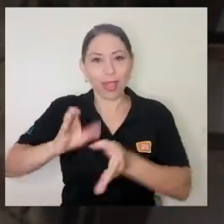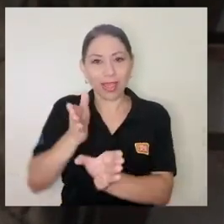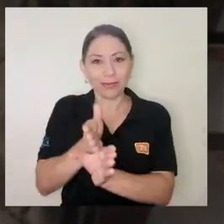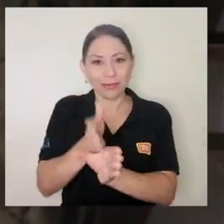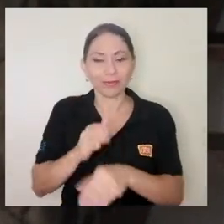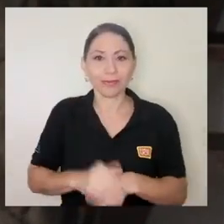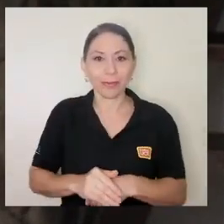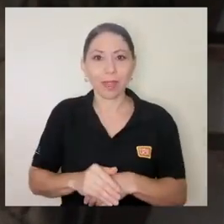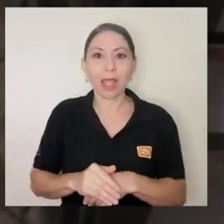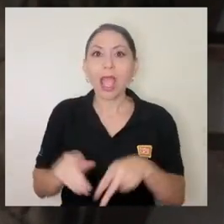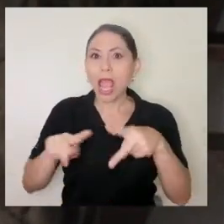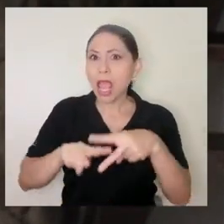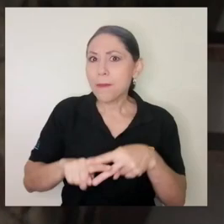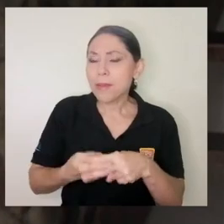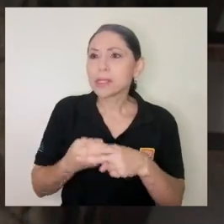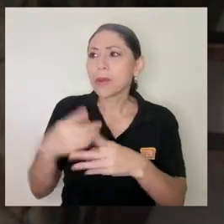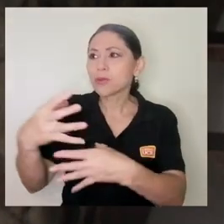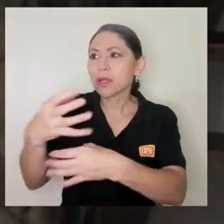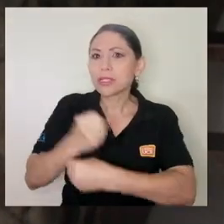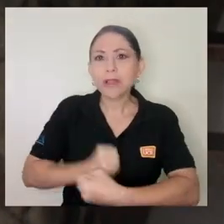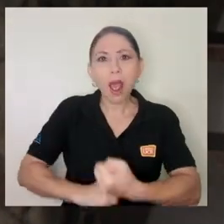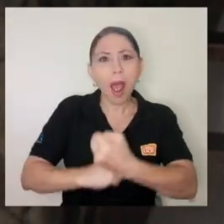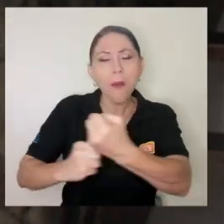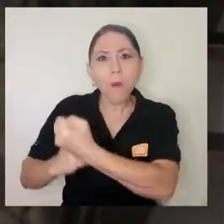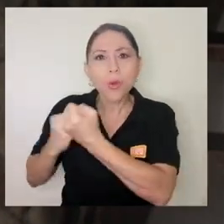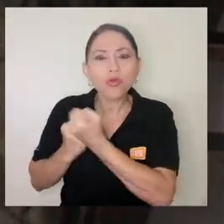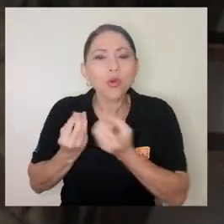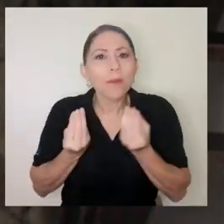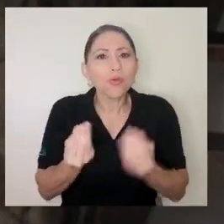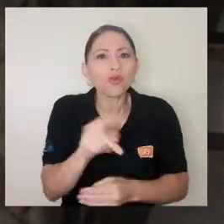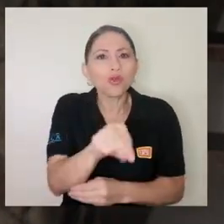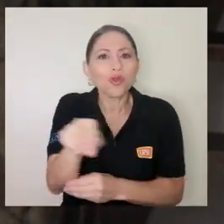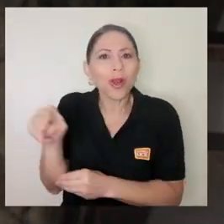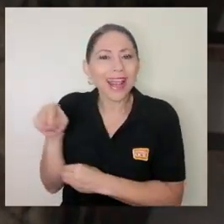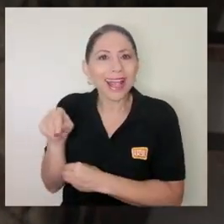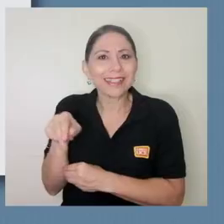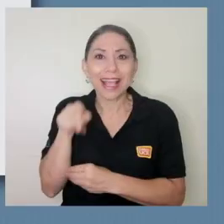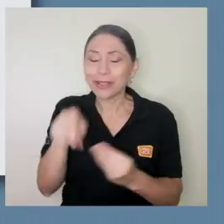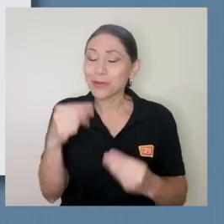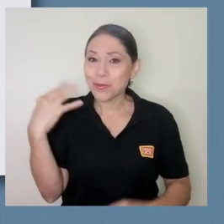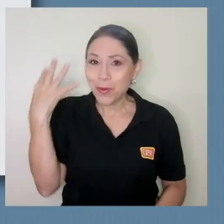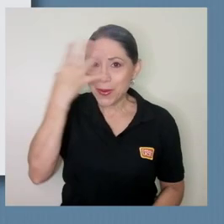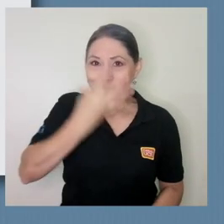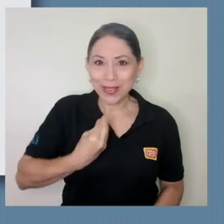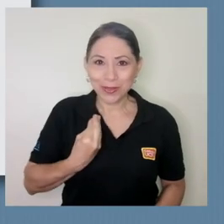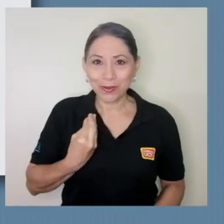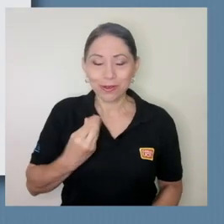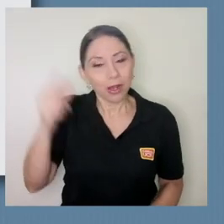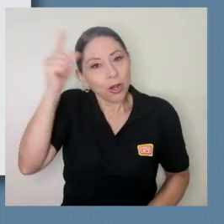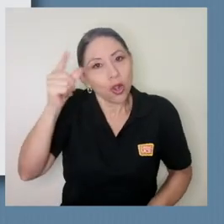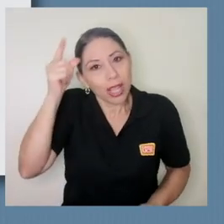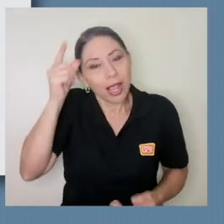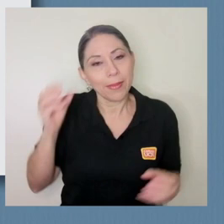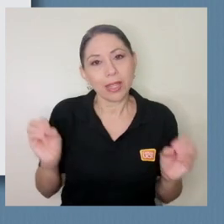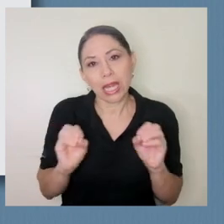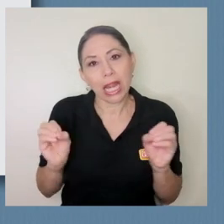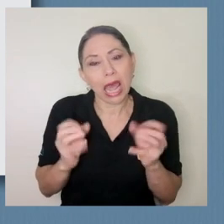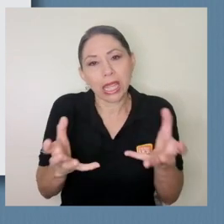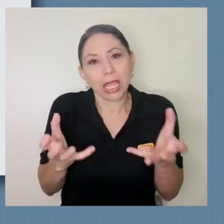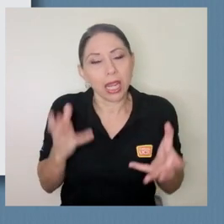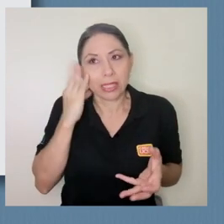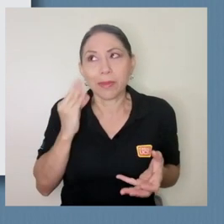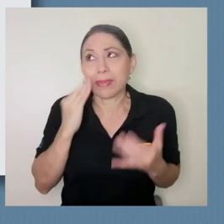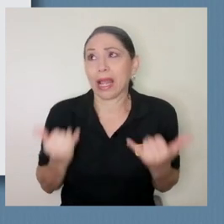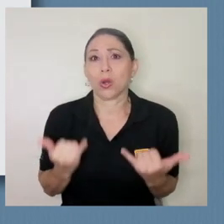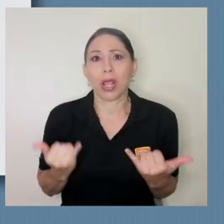recibir un gran apoyo de muchos y muchas colegas esto es lo más lindo de esta epidemia digamos obviamente nadie quiere nadie quiere vivir lo que